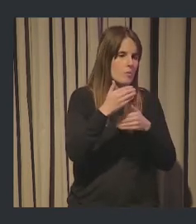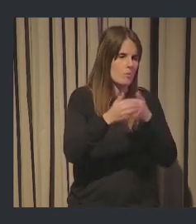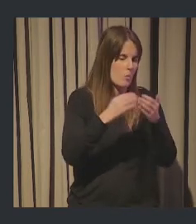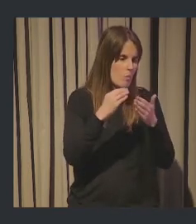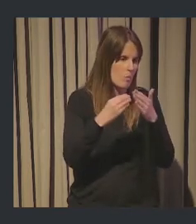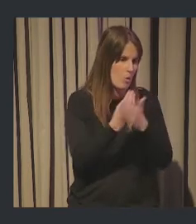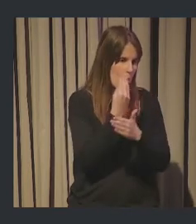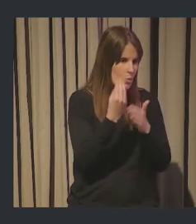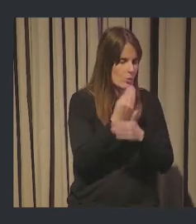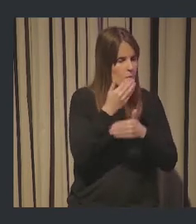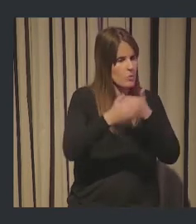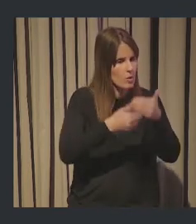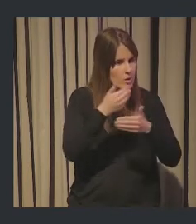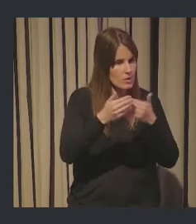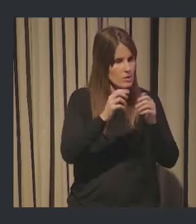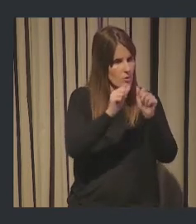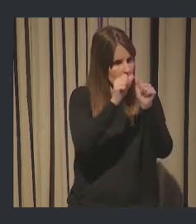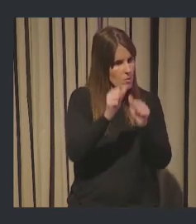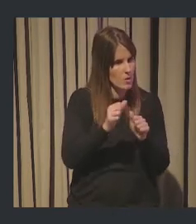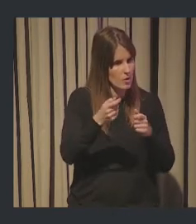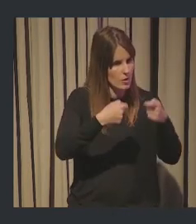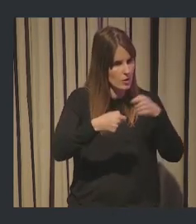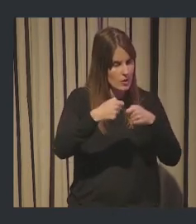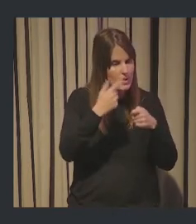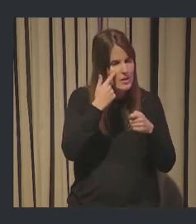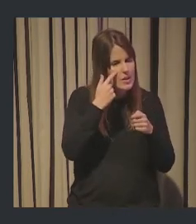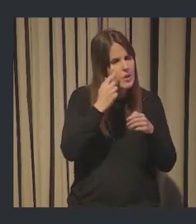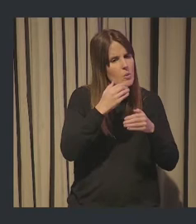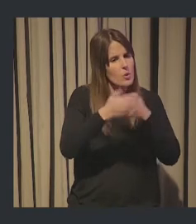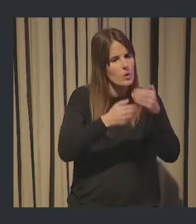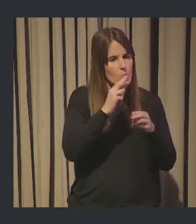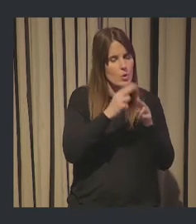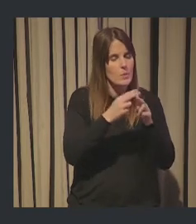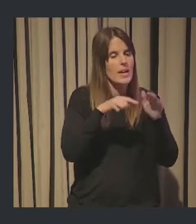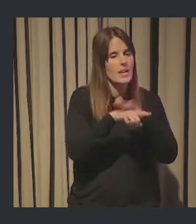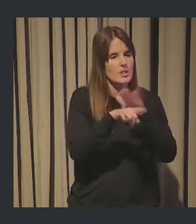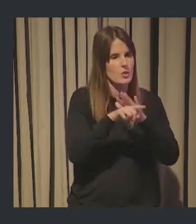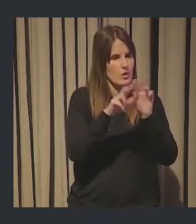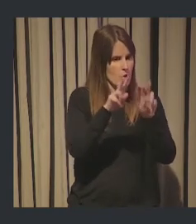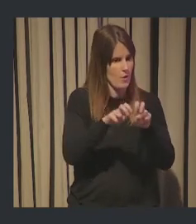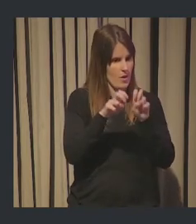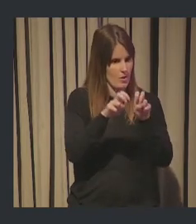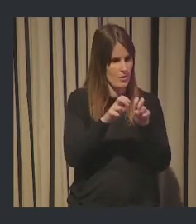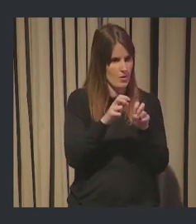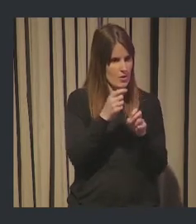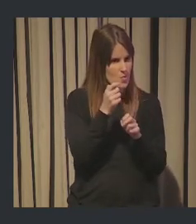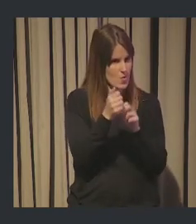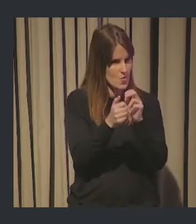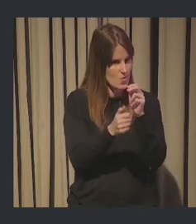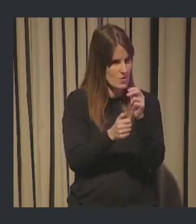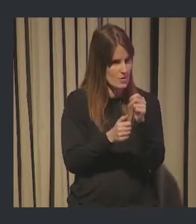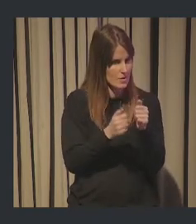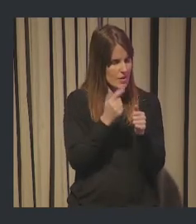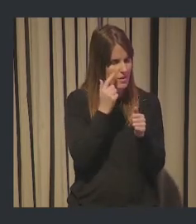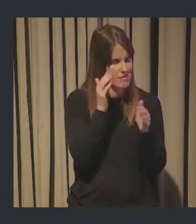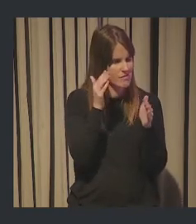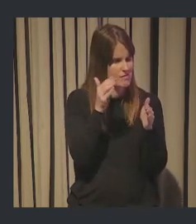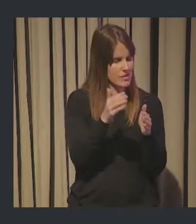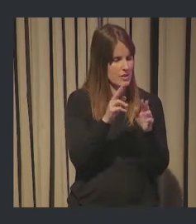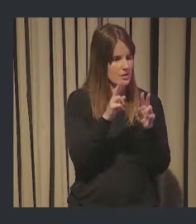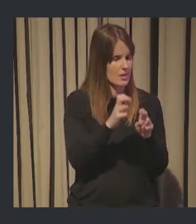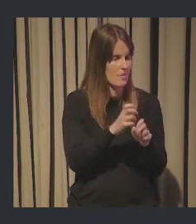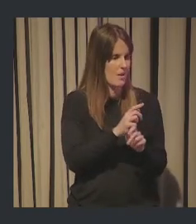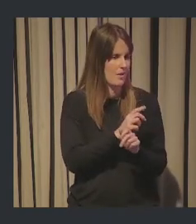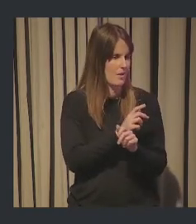son en modelos de negocio. ¿Veis que hay un proceso que se llama gestión de innovación? Ya clicando ahí empiezas a arrimarte a lo que tiene que ver con vigilancia, con